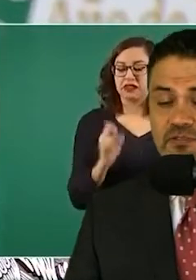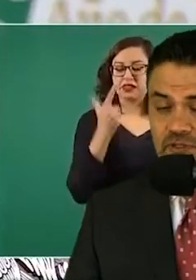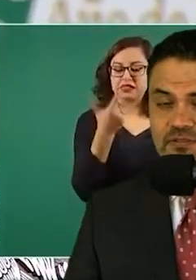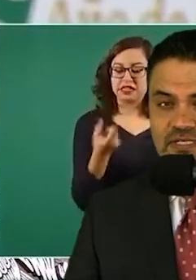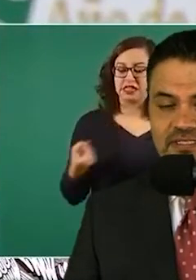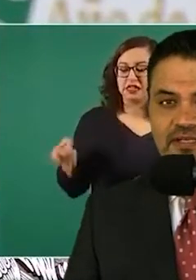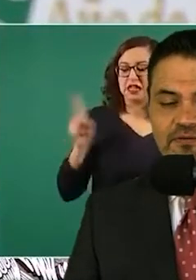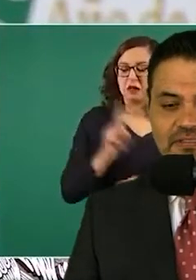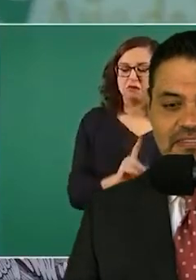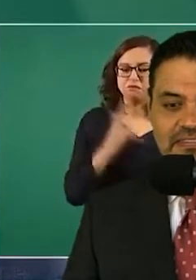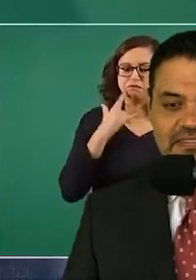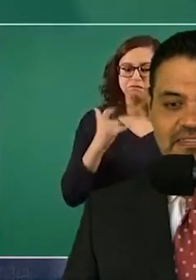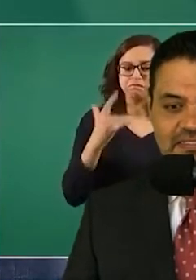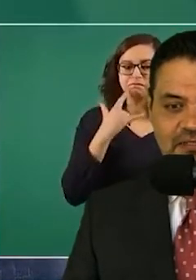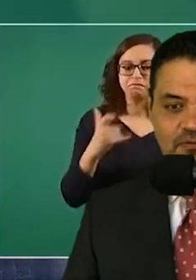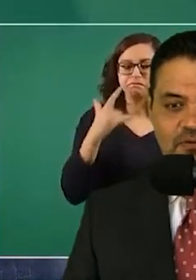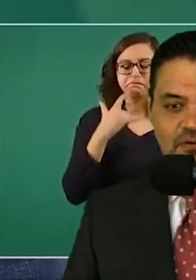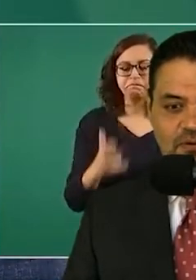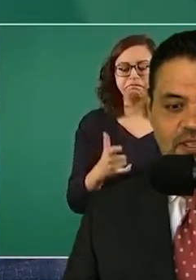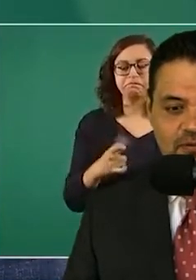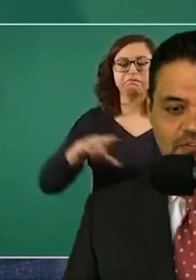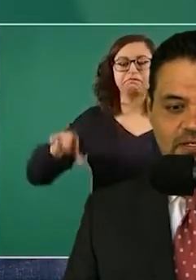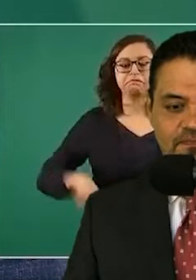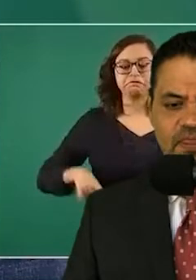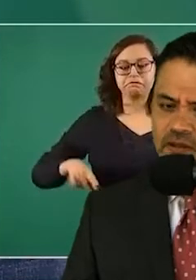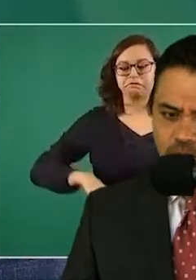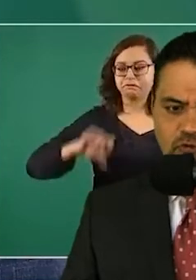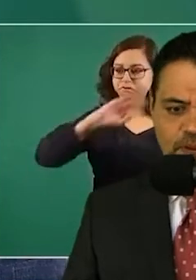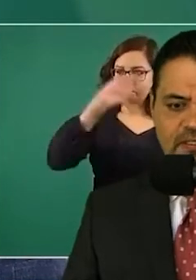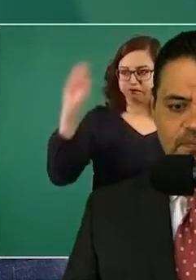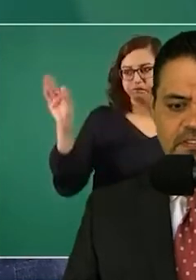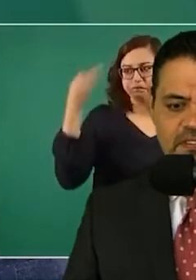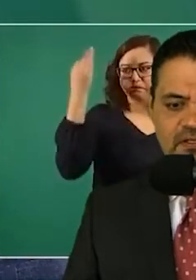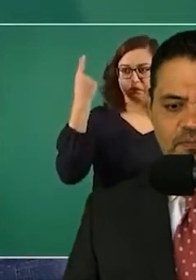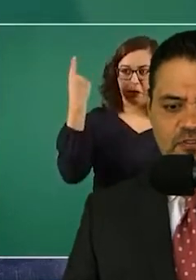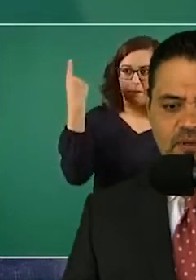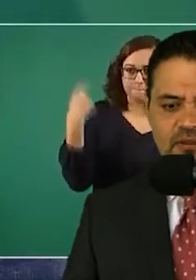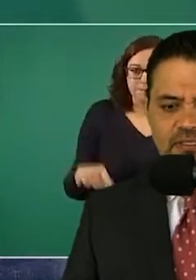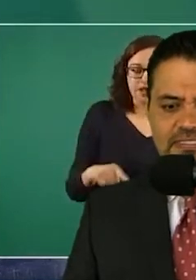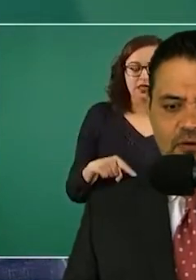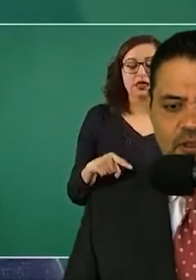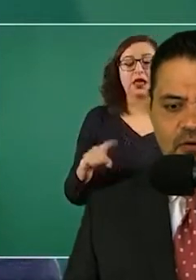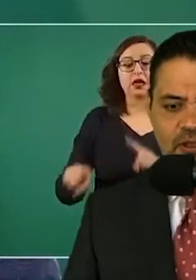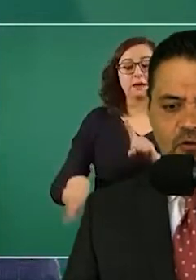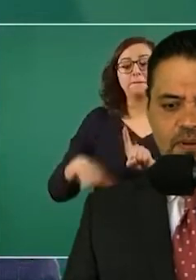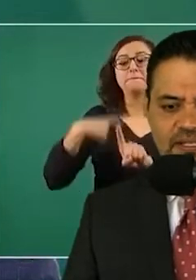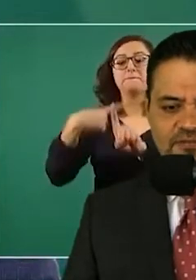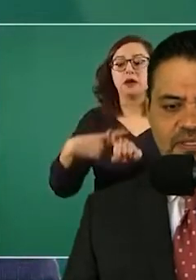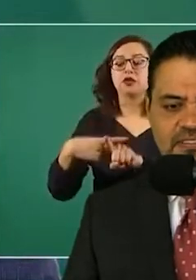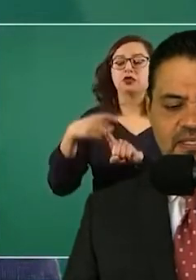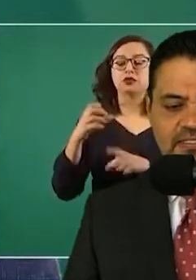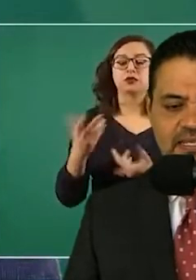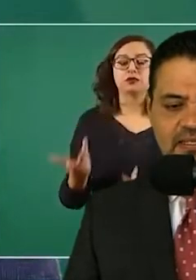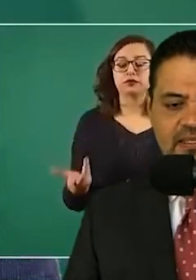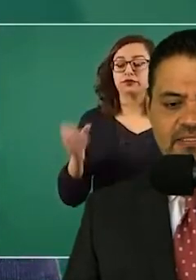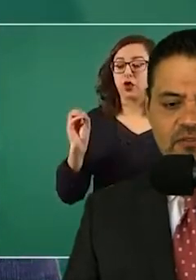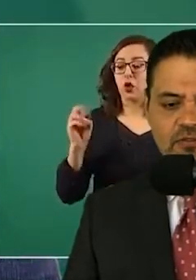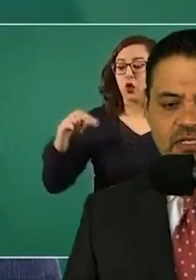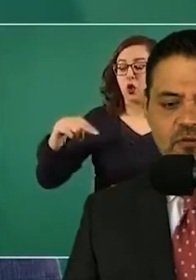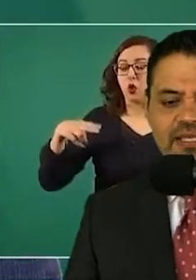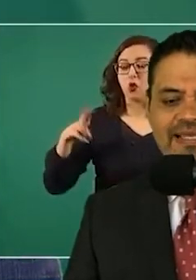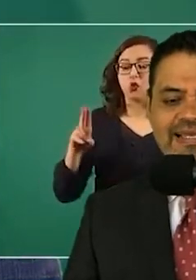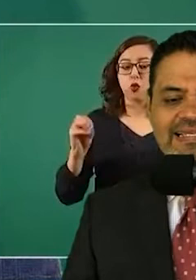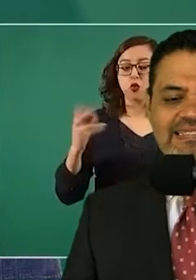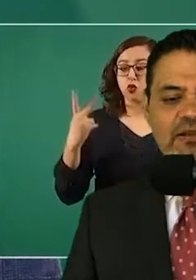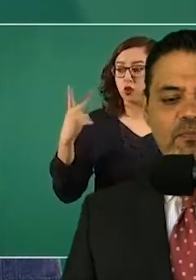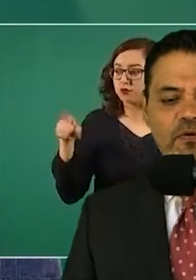Eso dijo el Secretario de Salud, Jorge Alcocer. Por su parte, el presidente López Obrador destacó que con la compra de las medicinas que requiere el sector